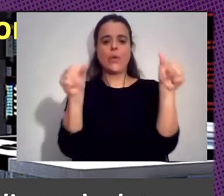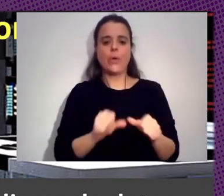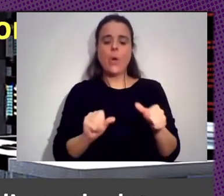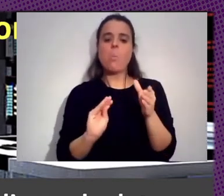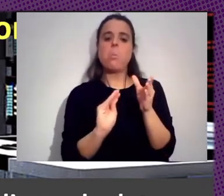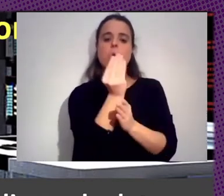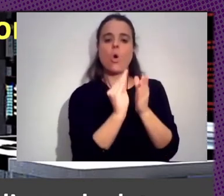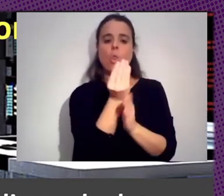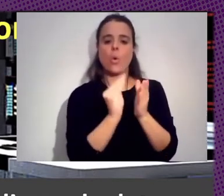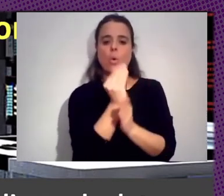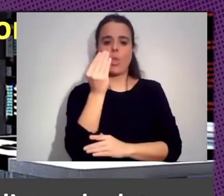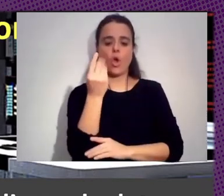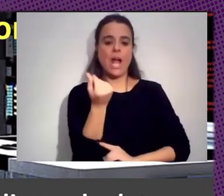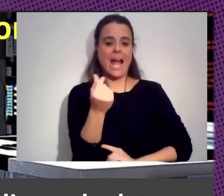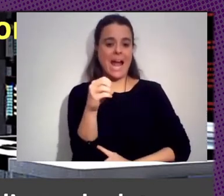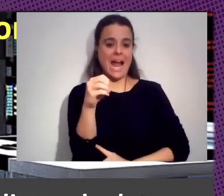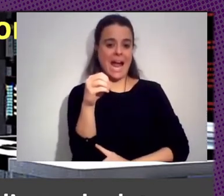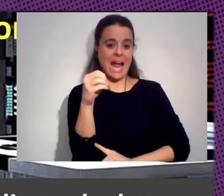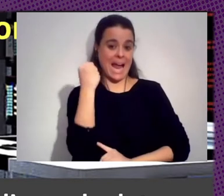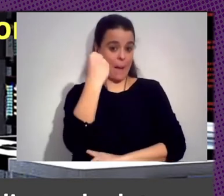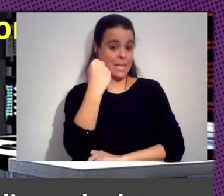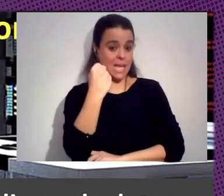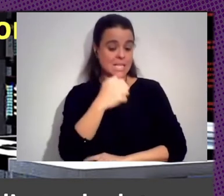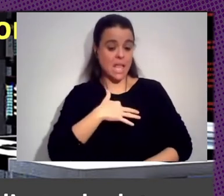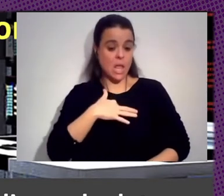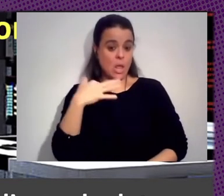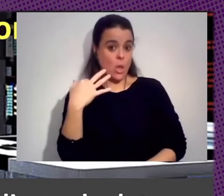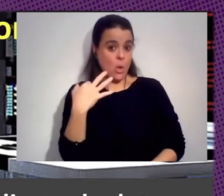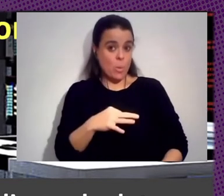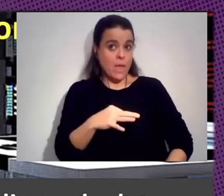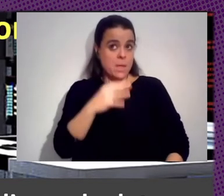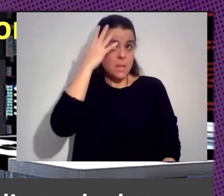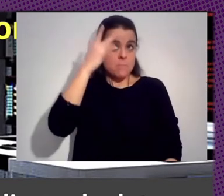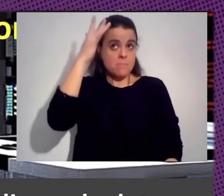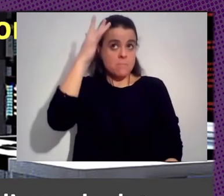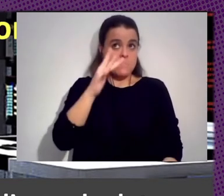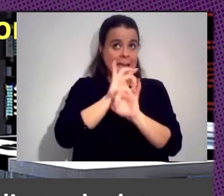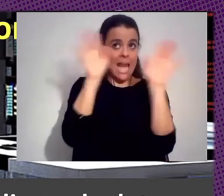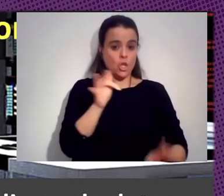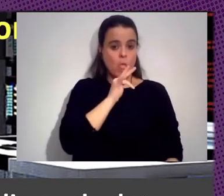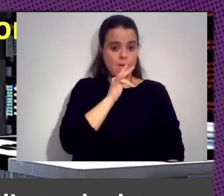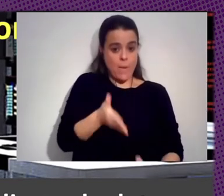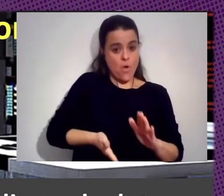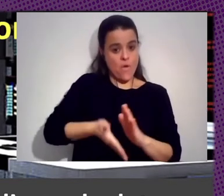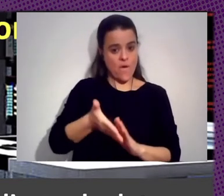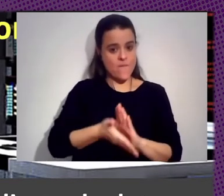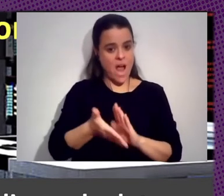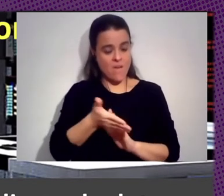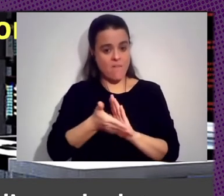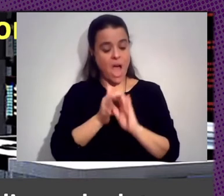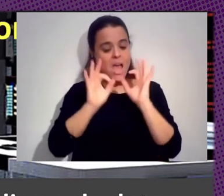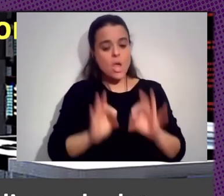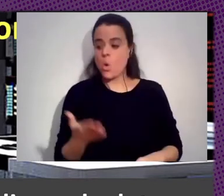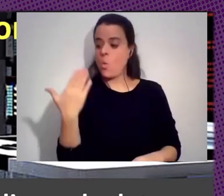tal Vez No Podemos Imaginar En El Momento Pero Que Ya Viene De La Misma De La Misma Manera Que El Colonialismo